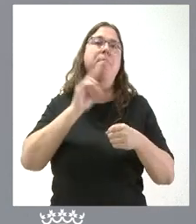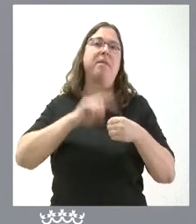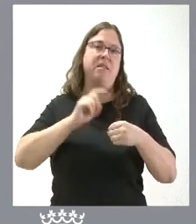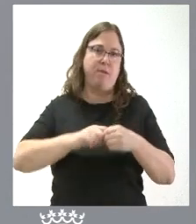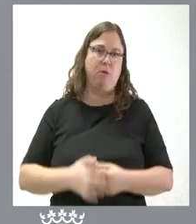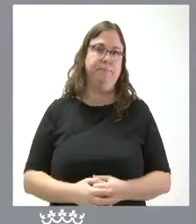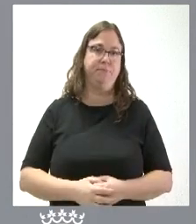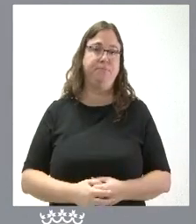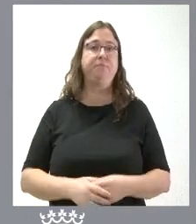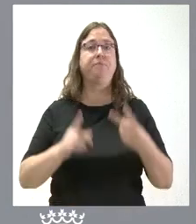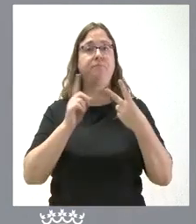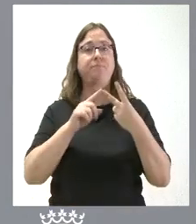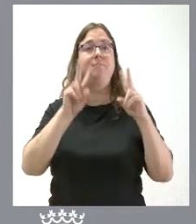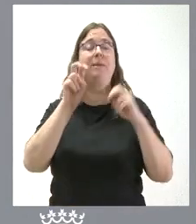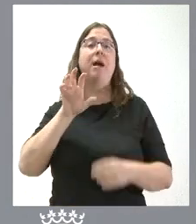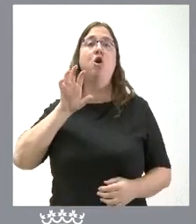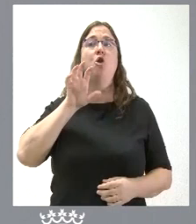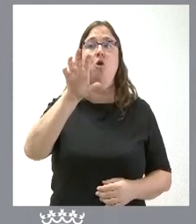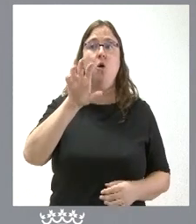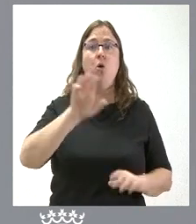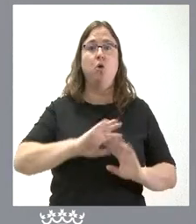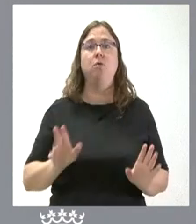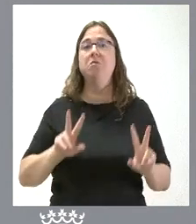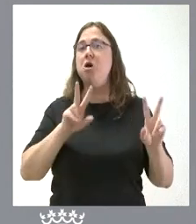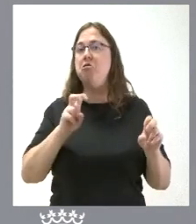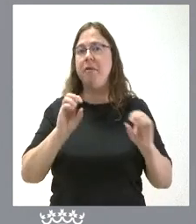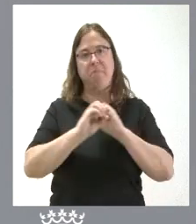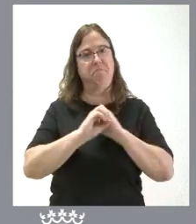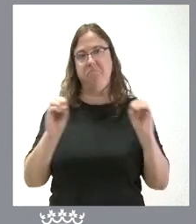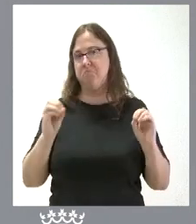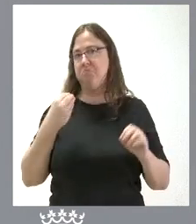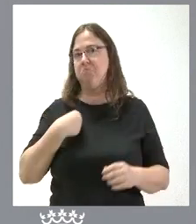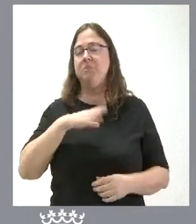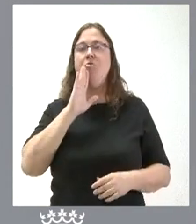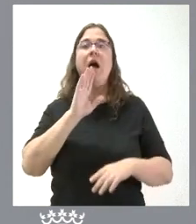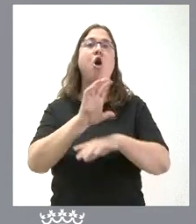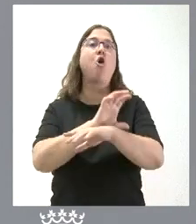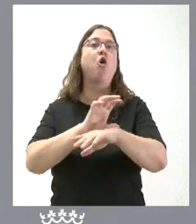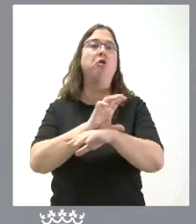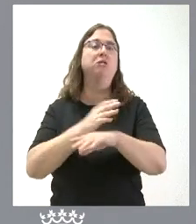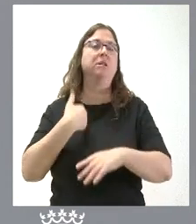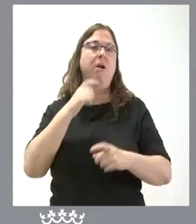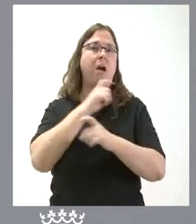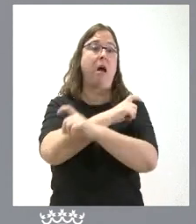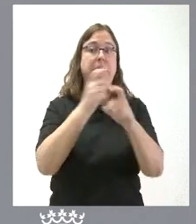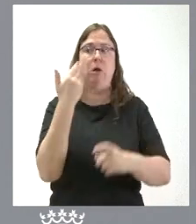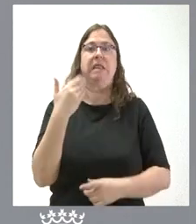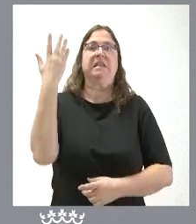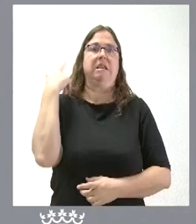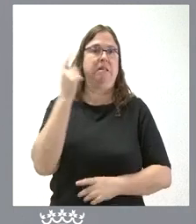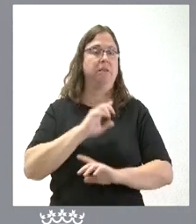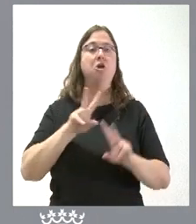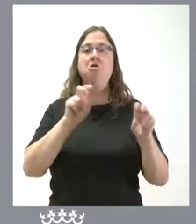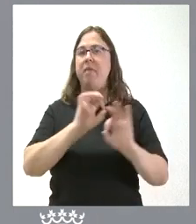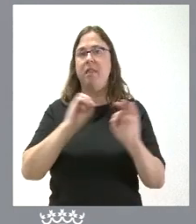por lo que respecta al logo no hay ninguna novedad respecto de lo que el consejero anunció antes de ayer en